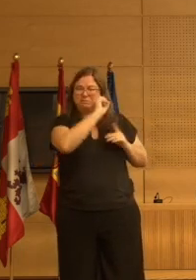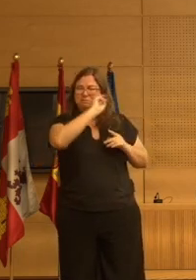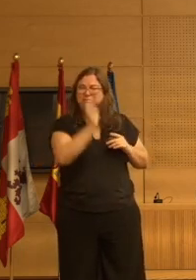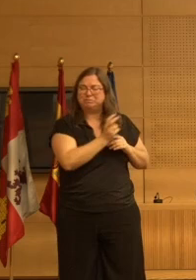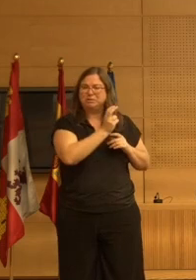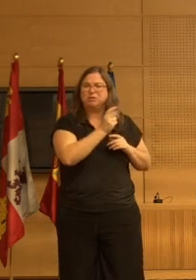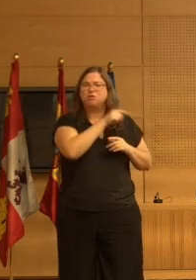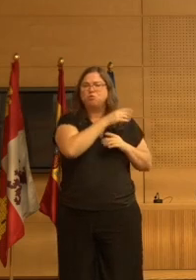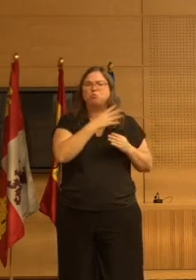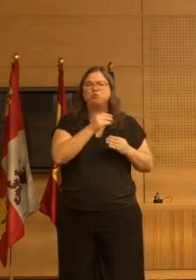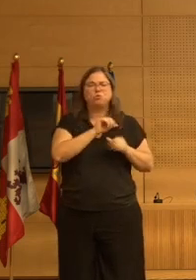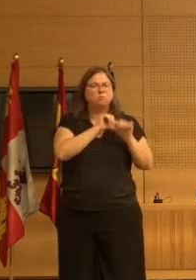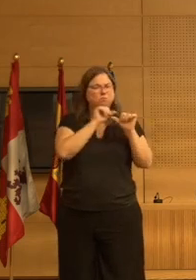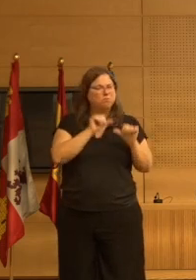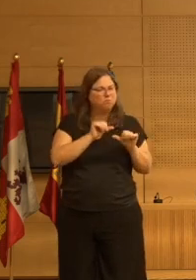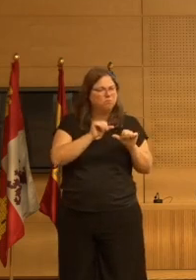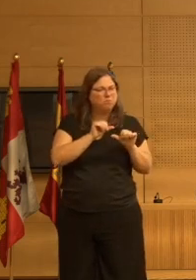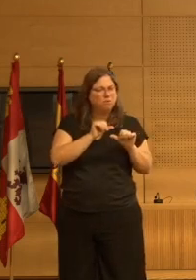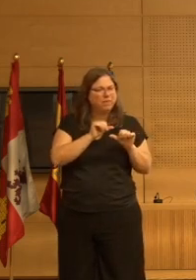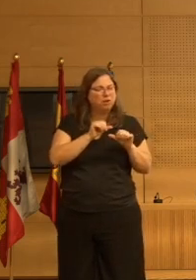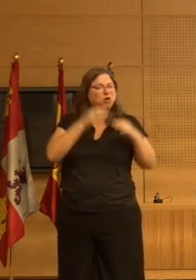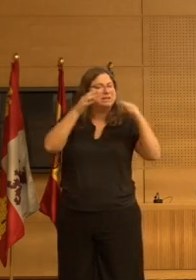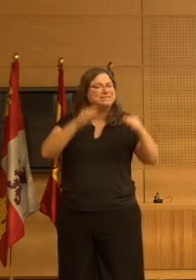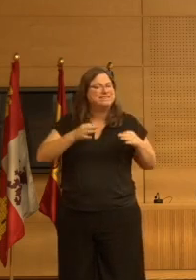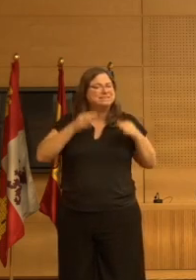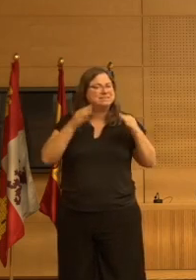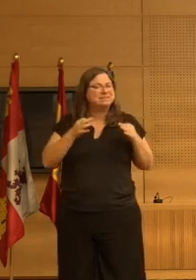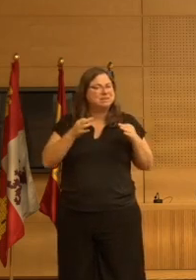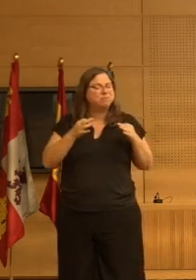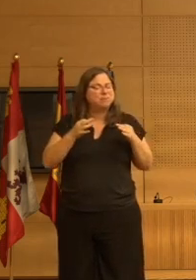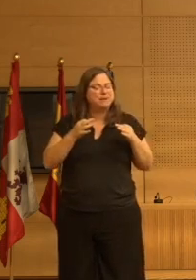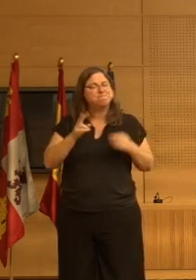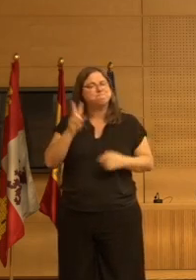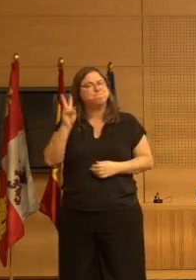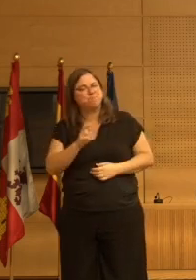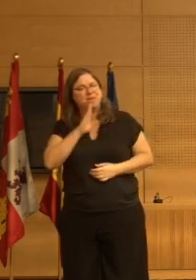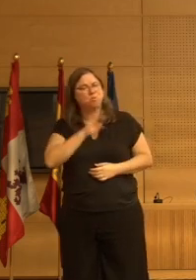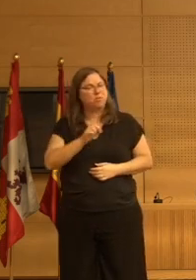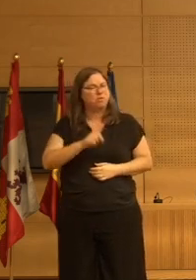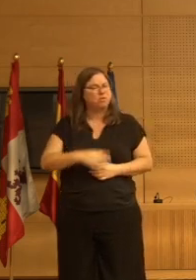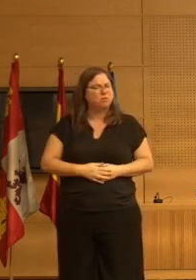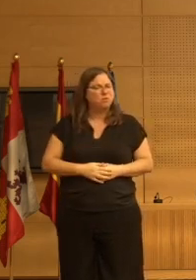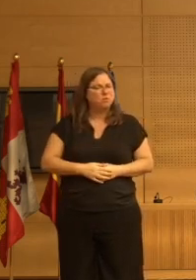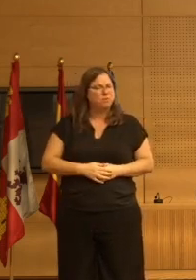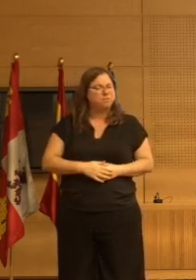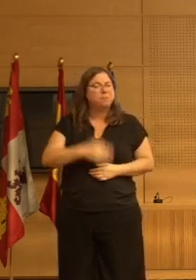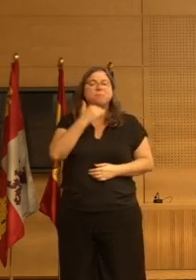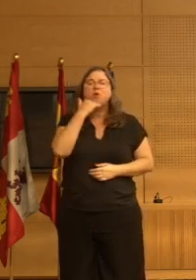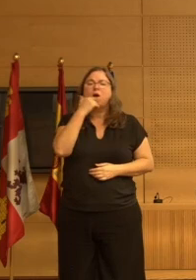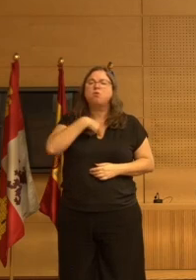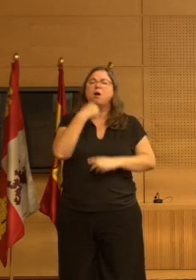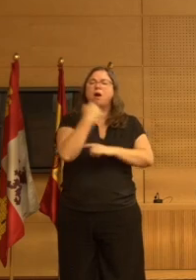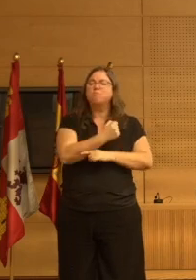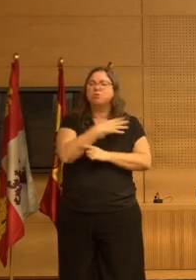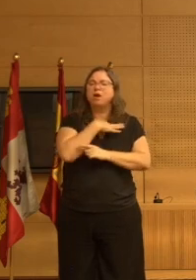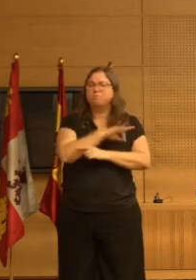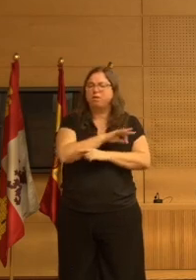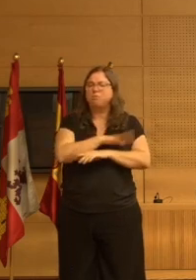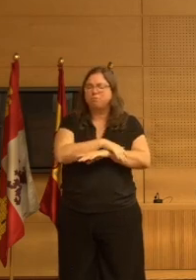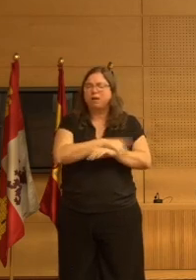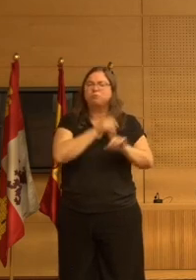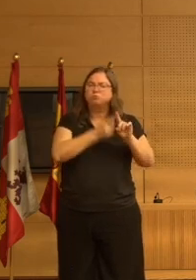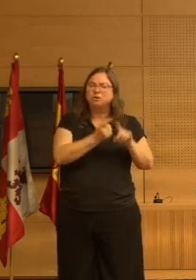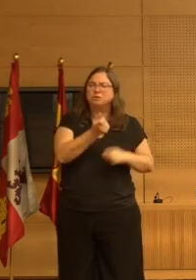neurotransmisores y este modelo pues no siempre no siempre es predictivo de la respuesta al fármaco pero es algo en el que podemos apoyarnos para utilizar